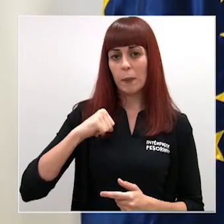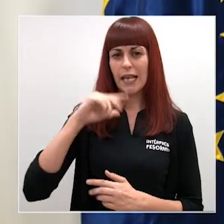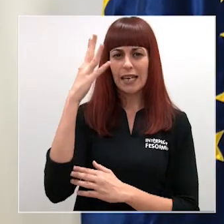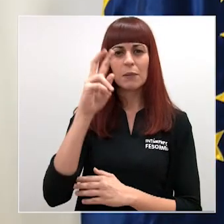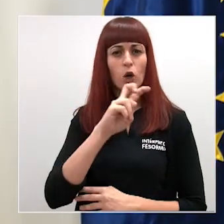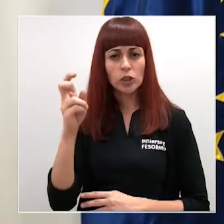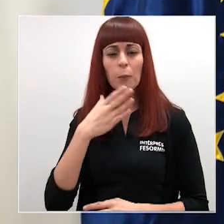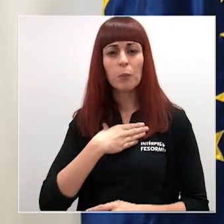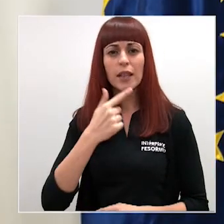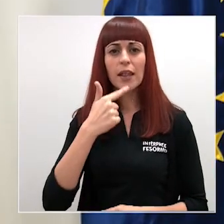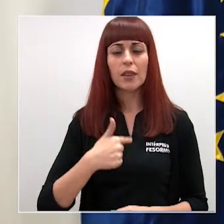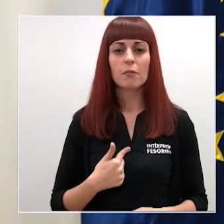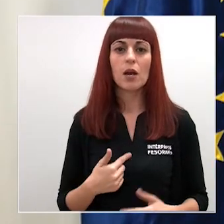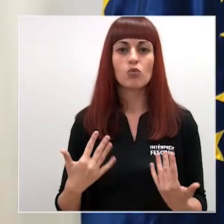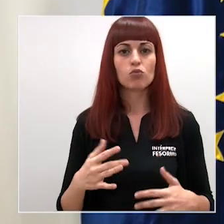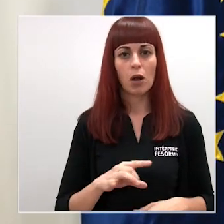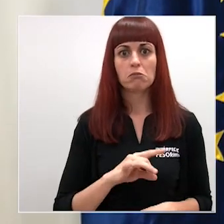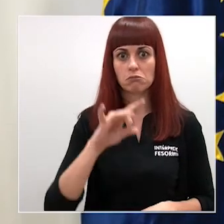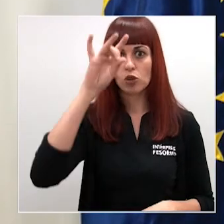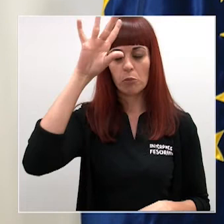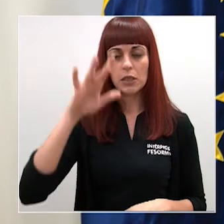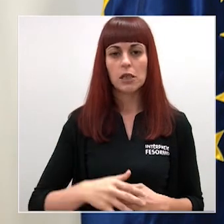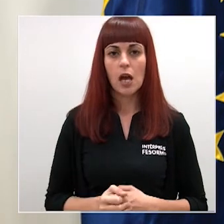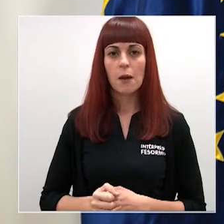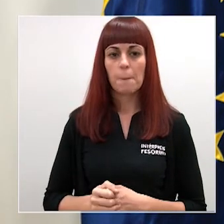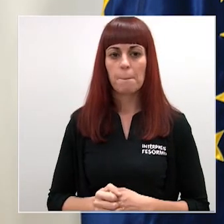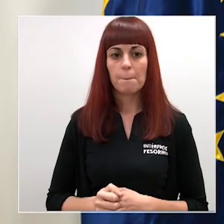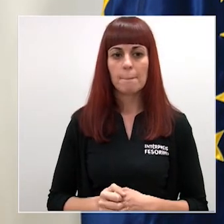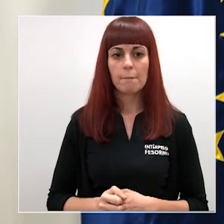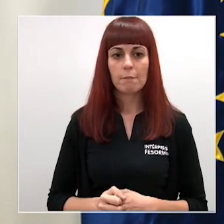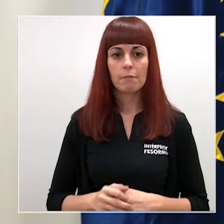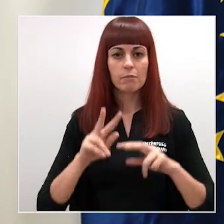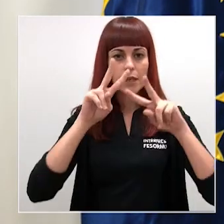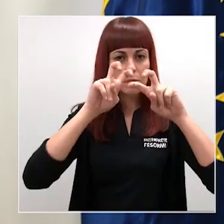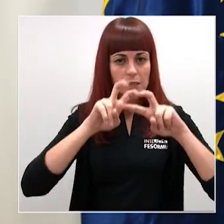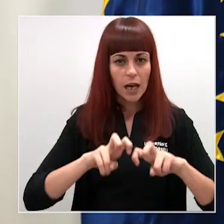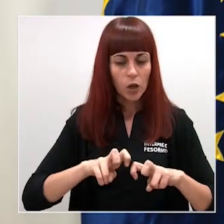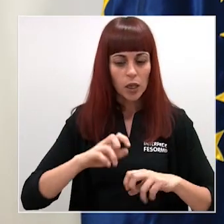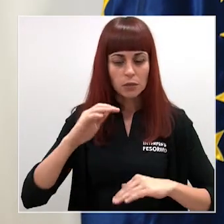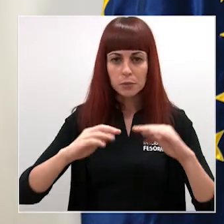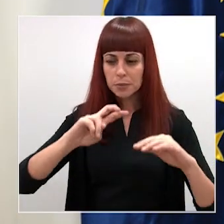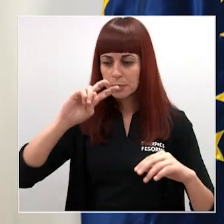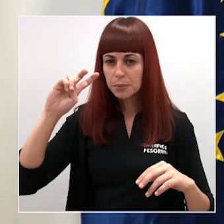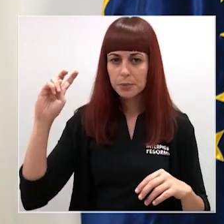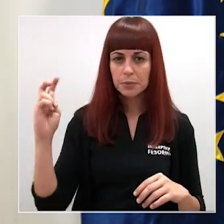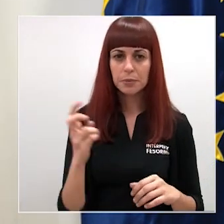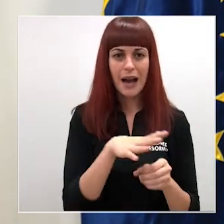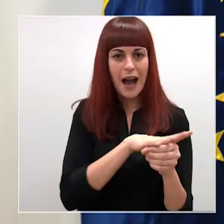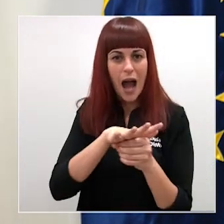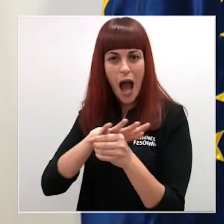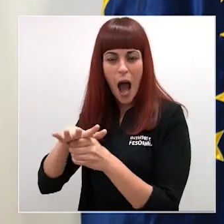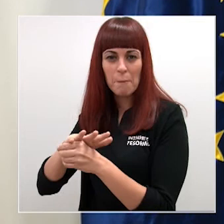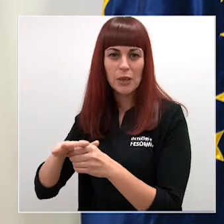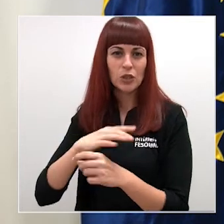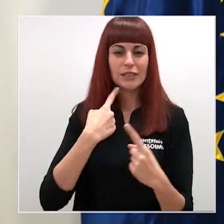Bueno la verdad es que ha sido una gran sorpresa detectar son investigaciones muy heterogéneas de distintos ámbitos de la